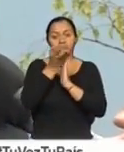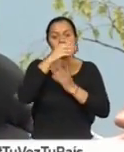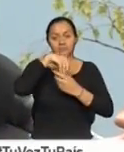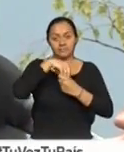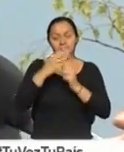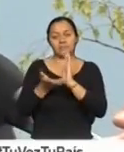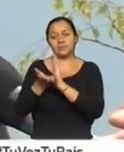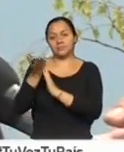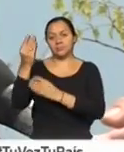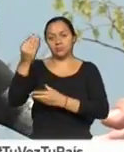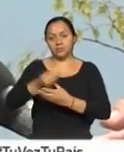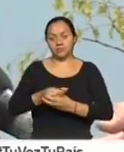el IVA importaciones.